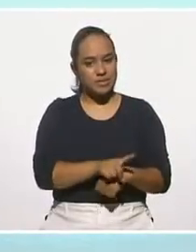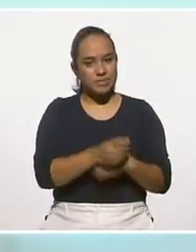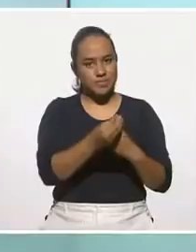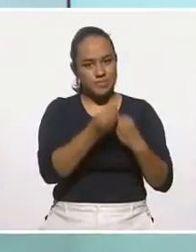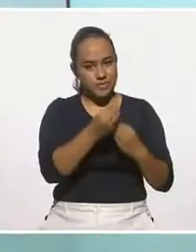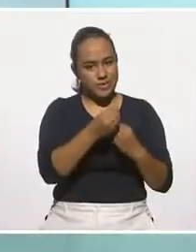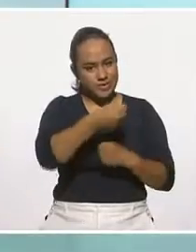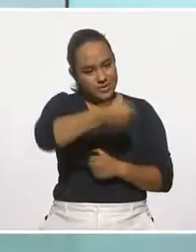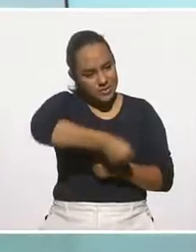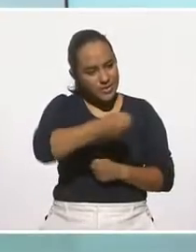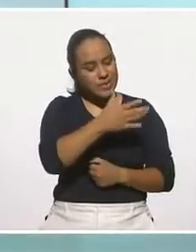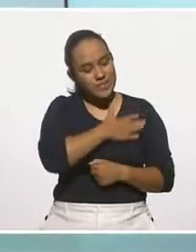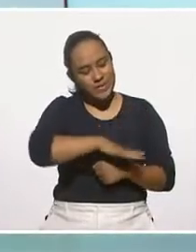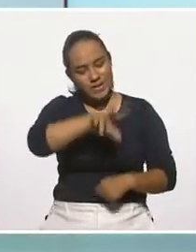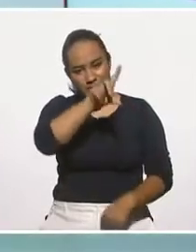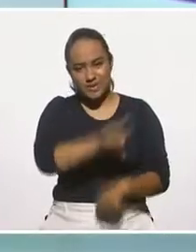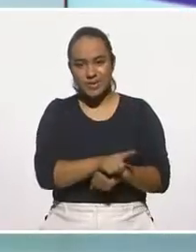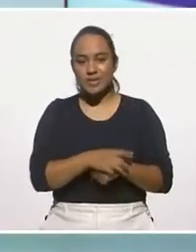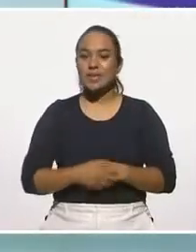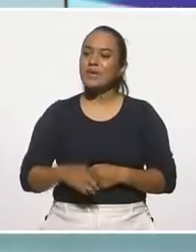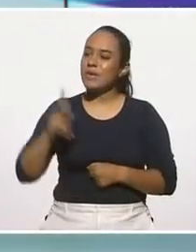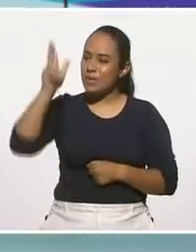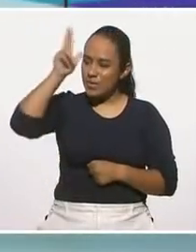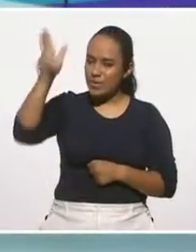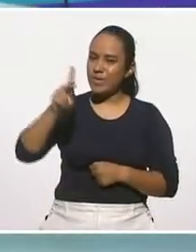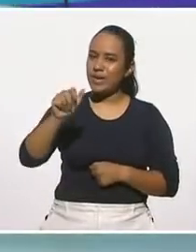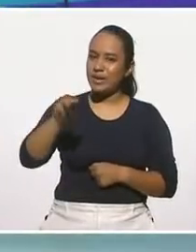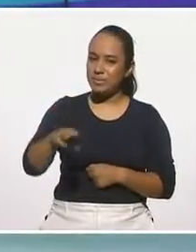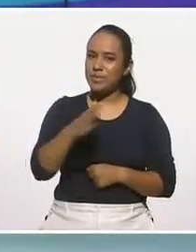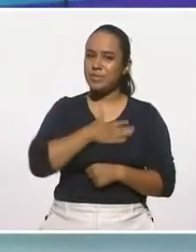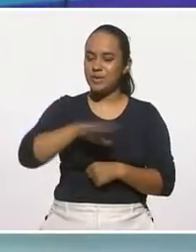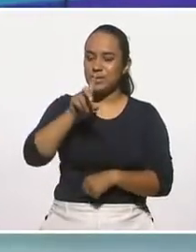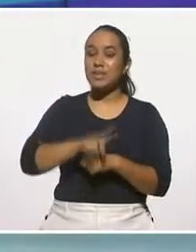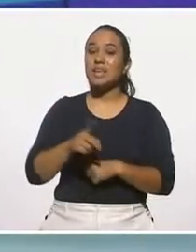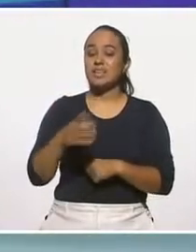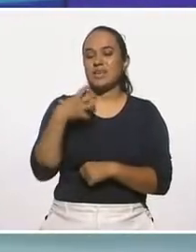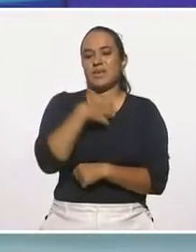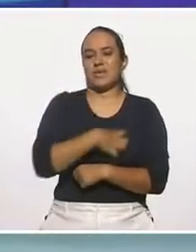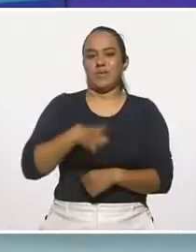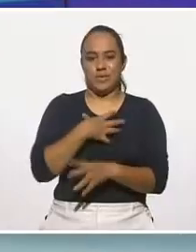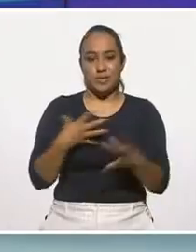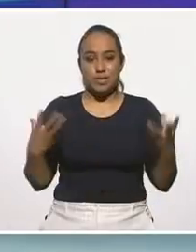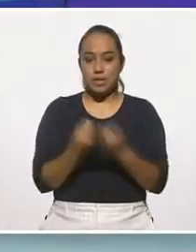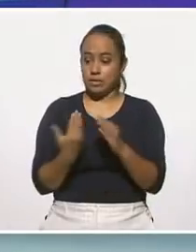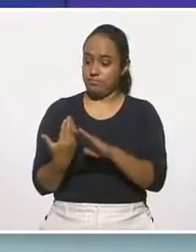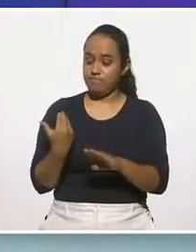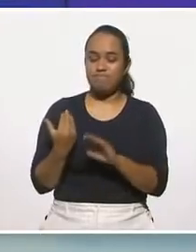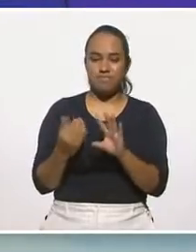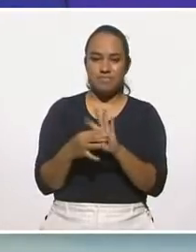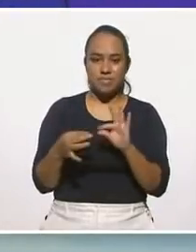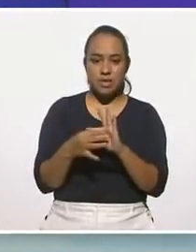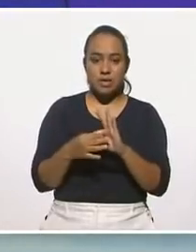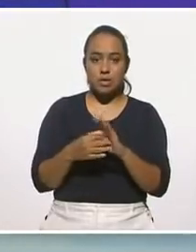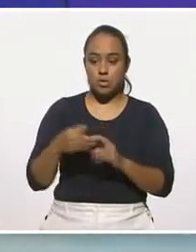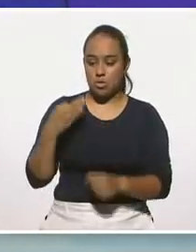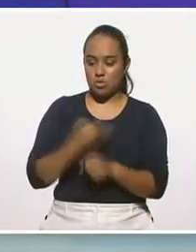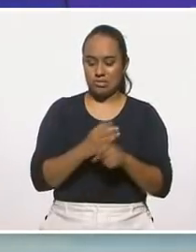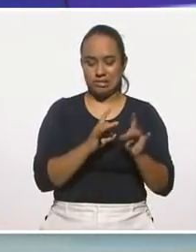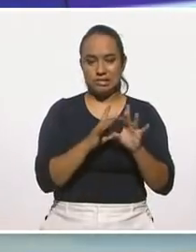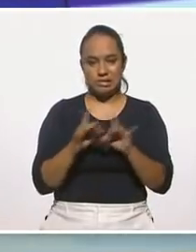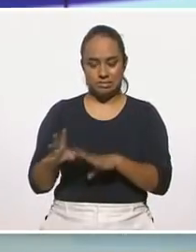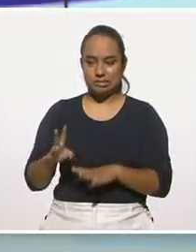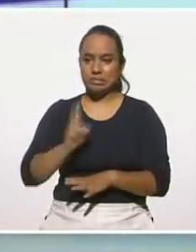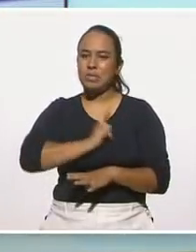saludos. Muy buenos días. Hola, Pam. Buenos días. Pues muy contenta de estar aquí. Pam, ya lo decías antes, estamos en una situación